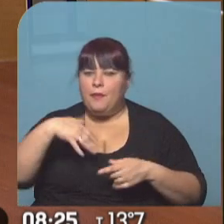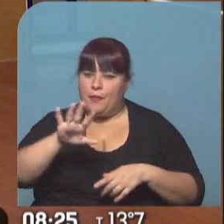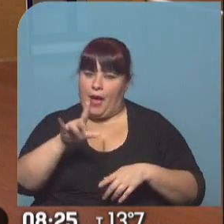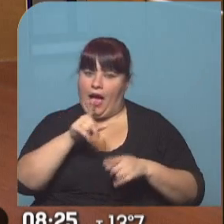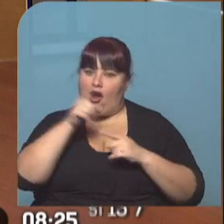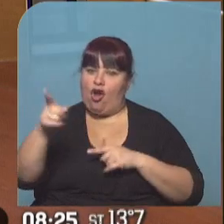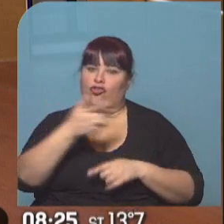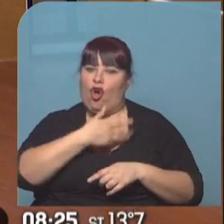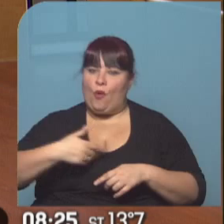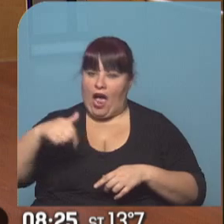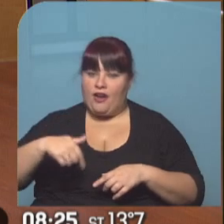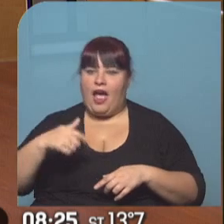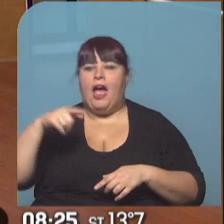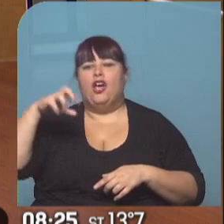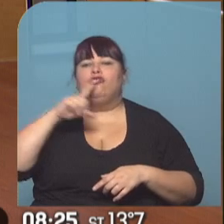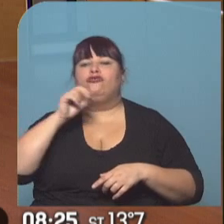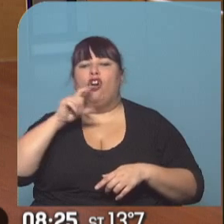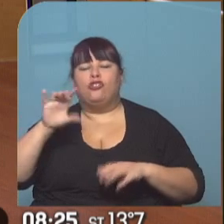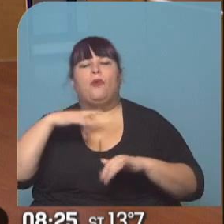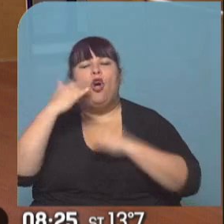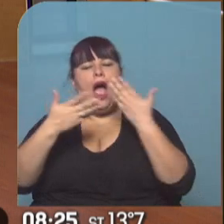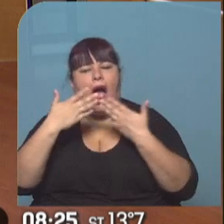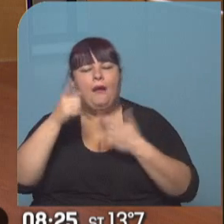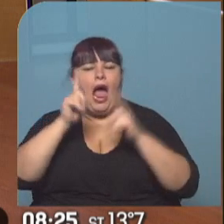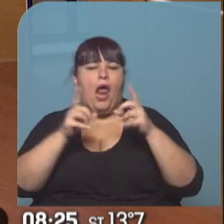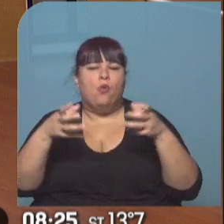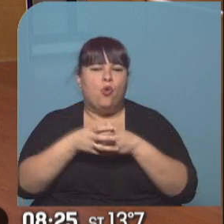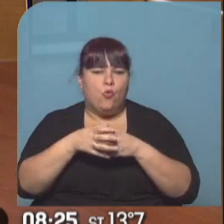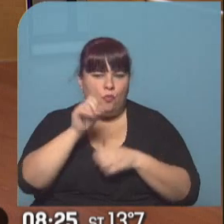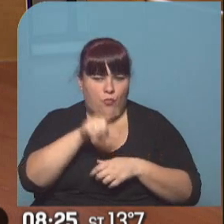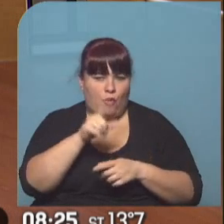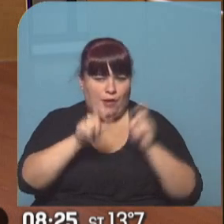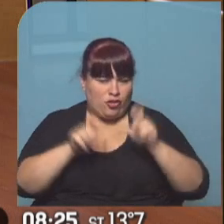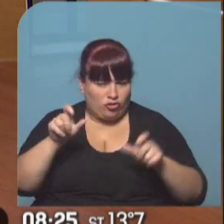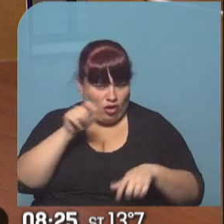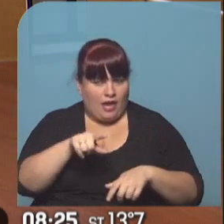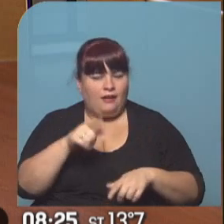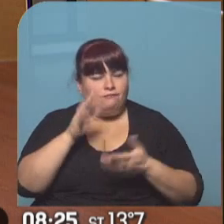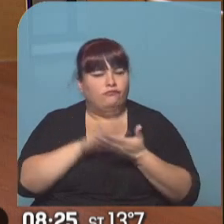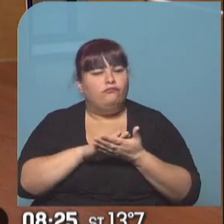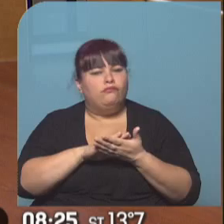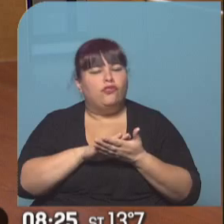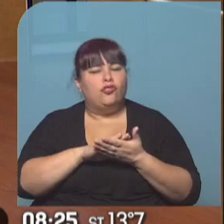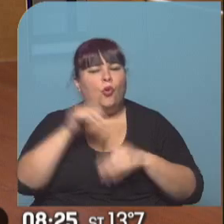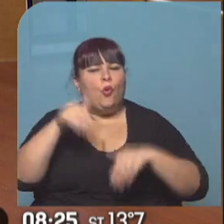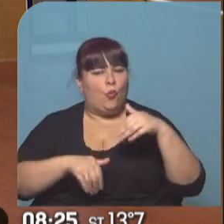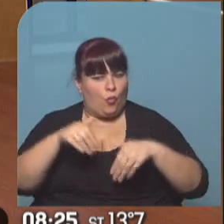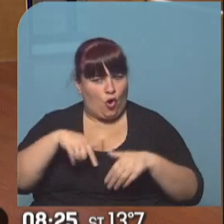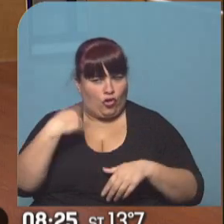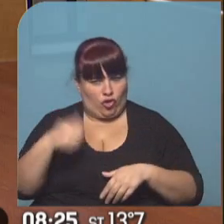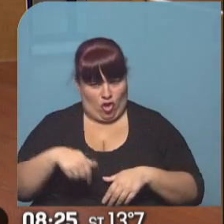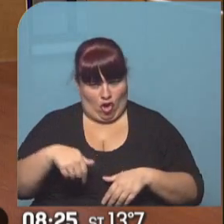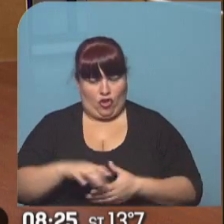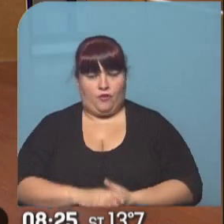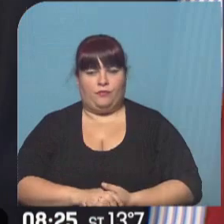enfrentar al actual oficialismo que es Francisco Toto. Pero conversamos con algunos de los protagonistas que tienen que ver con la elección del día